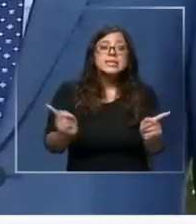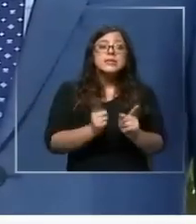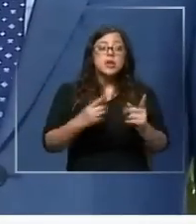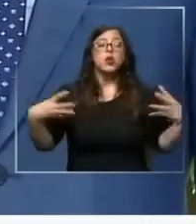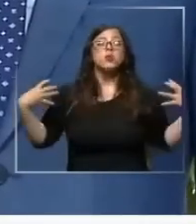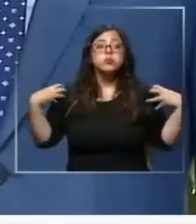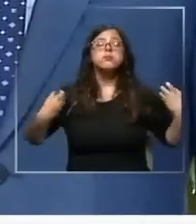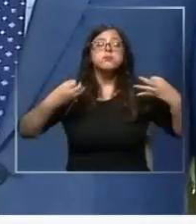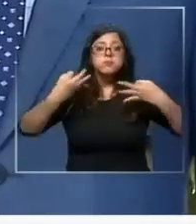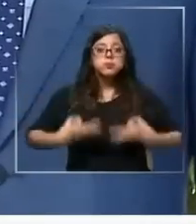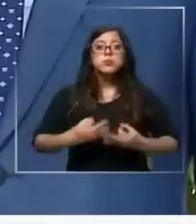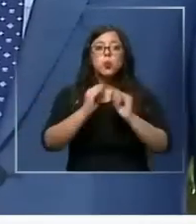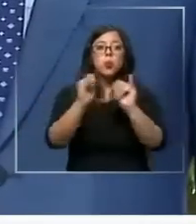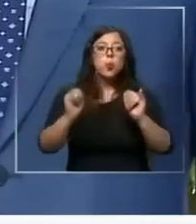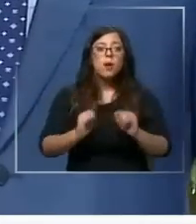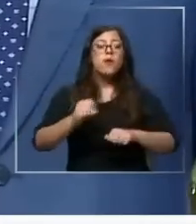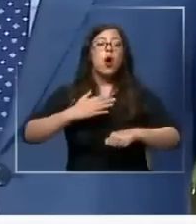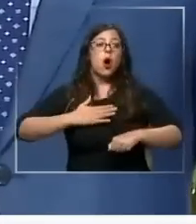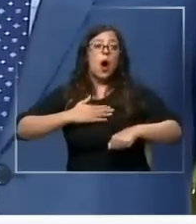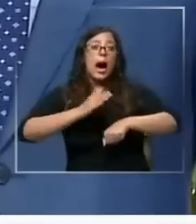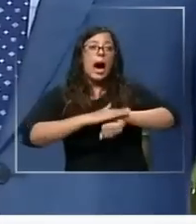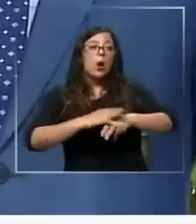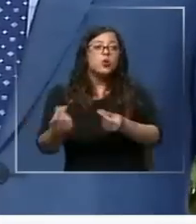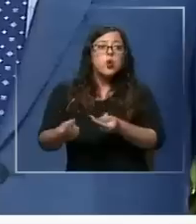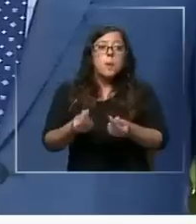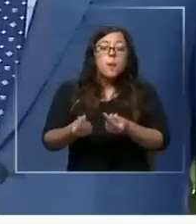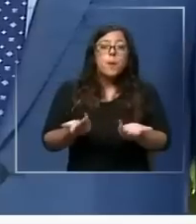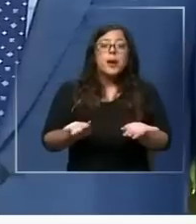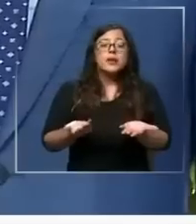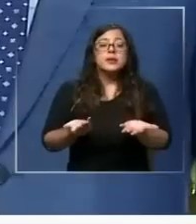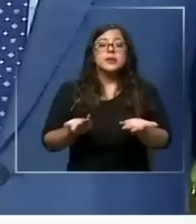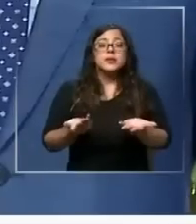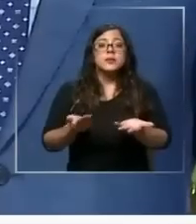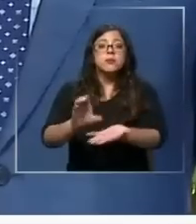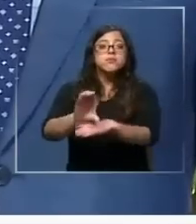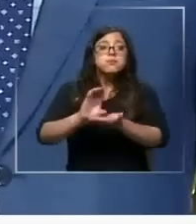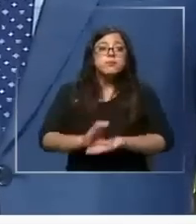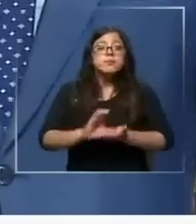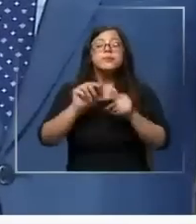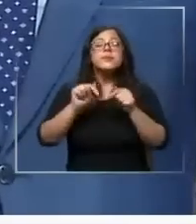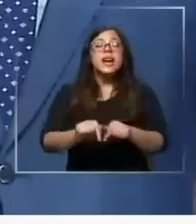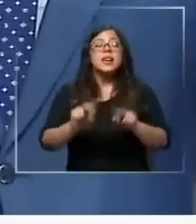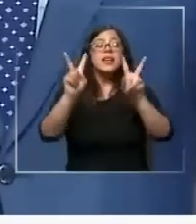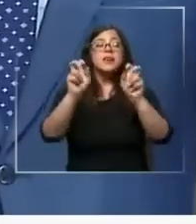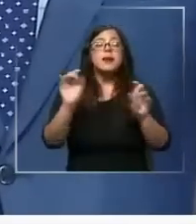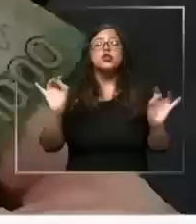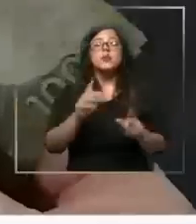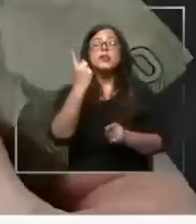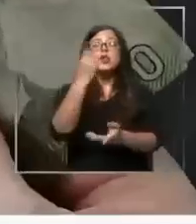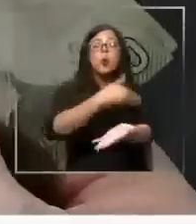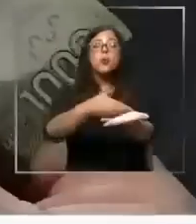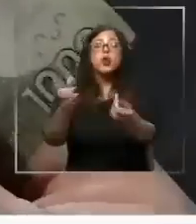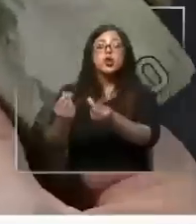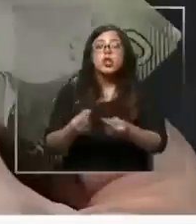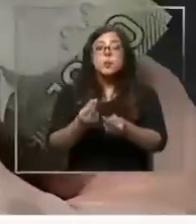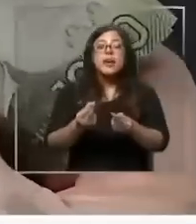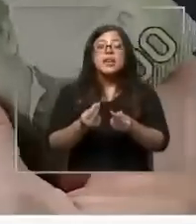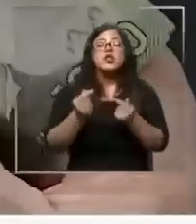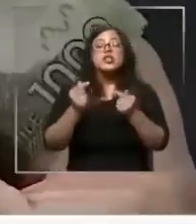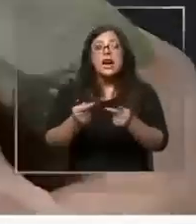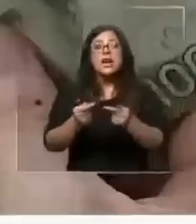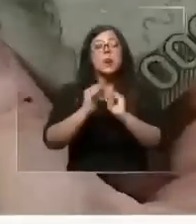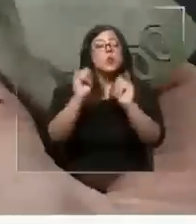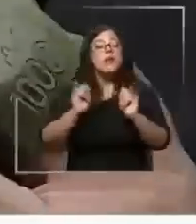responsable que genera un mecanismo de autopréstamo y que está acotado al monto de un millón de pesos con un mecanismo claro de